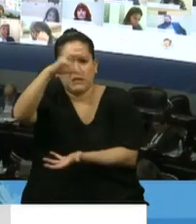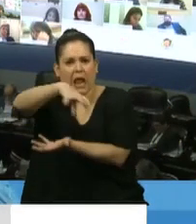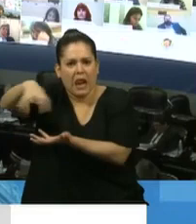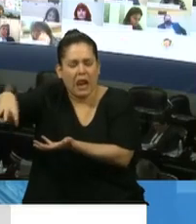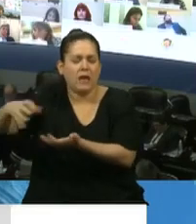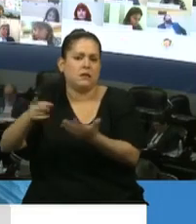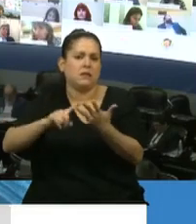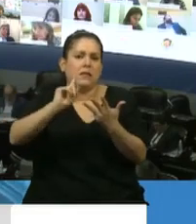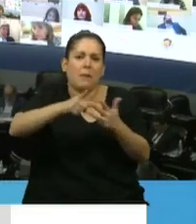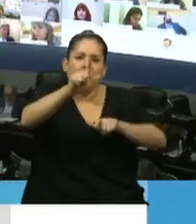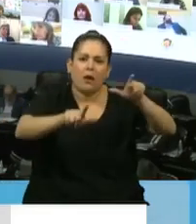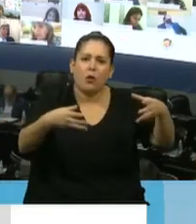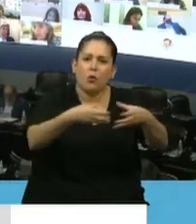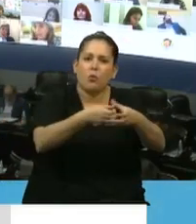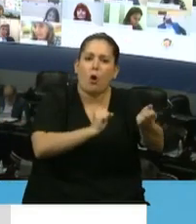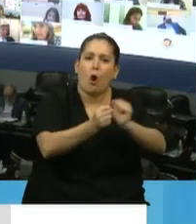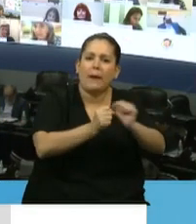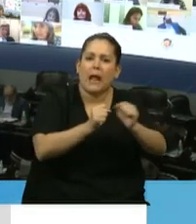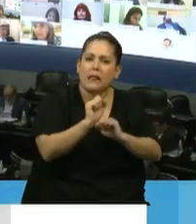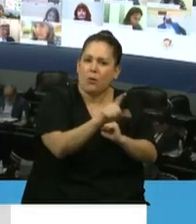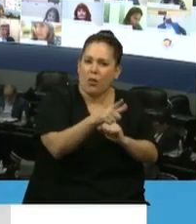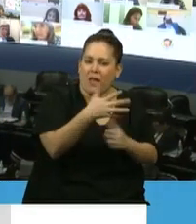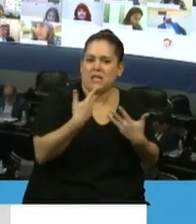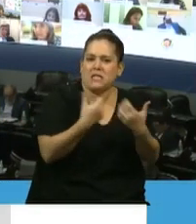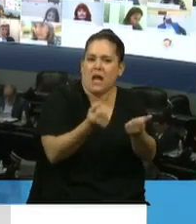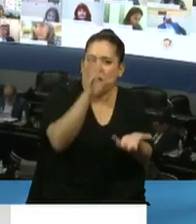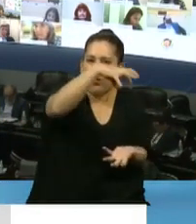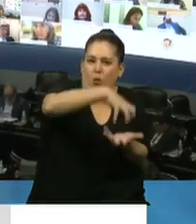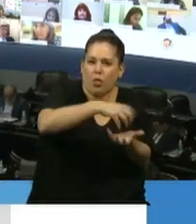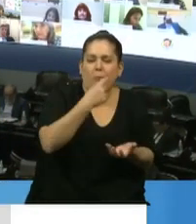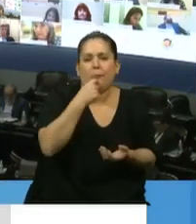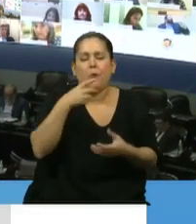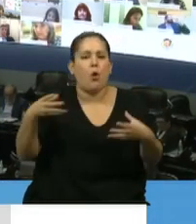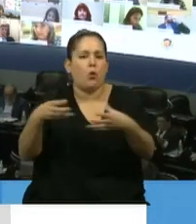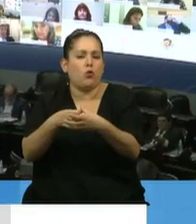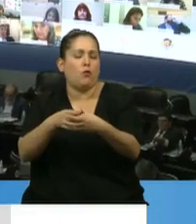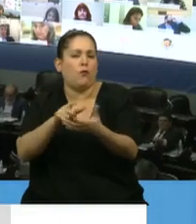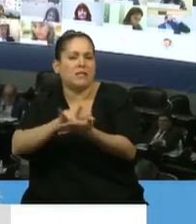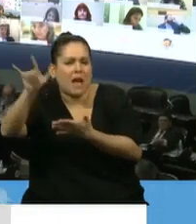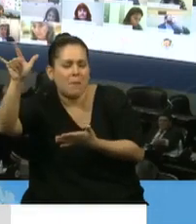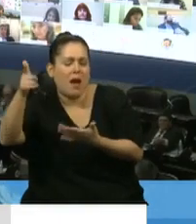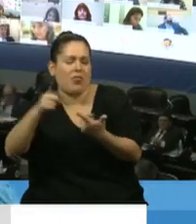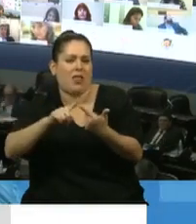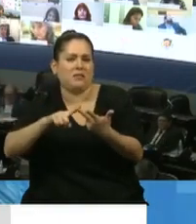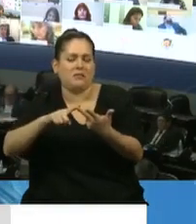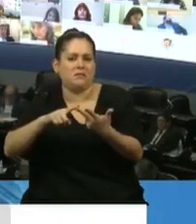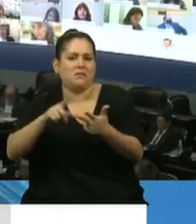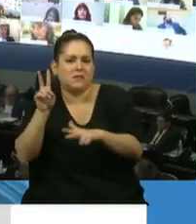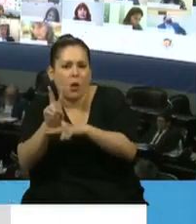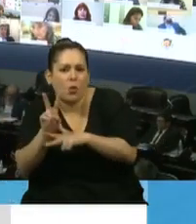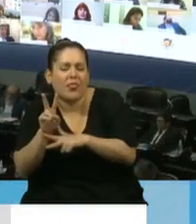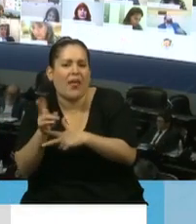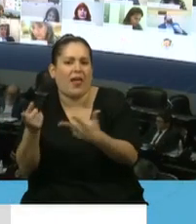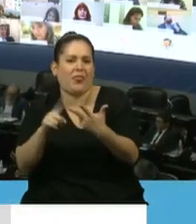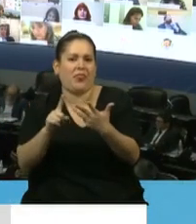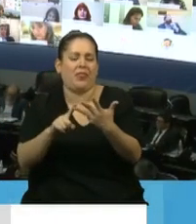personal operativo de la salud. Estamos hablando del personal de las Fuerzas Armadas, Fuerzas de Seguridad, de los que trabajan en la actividad